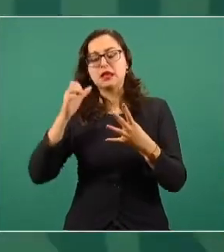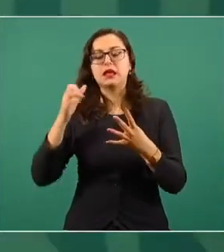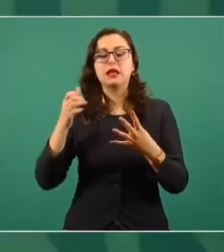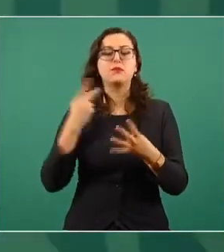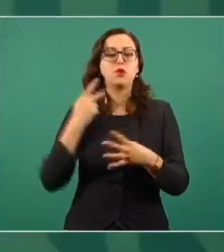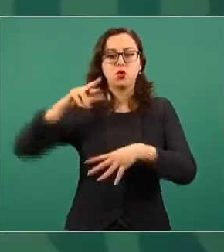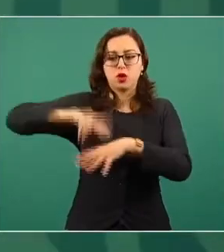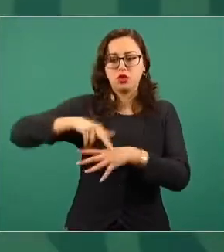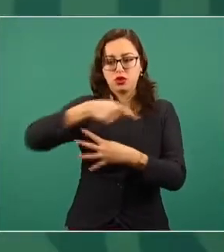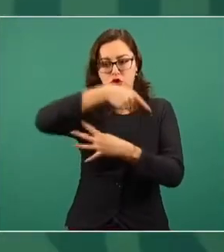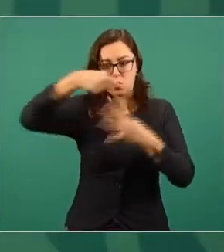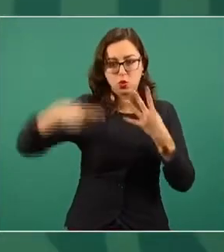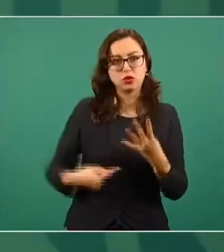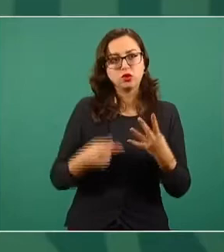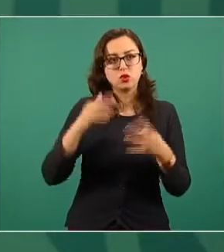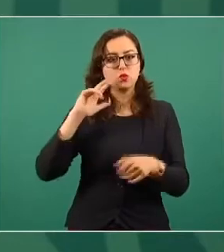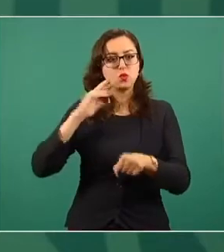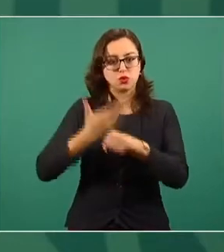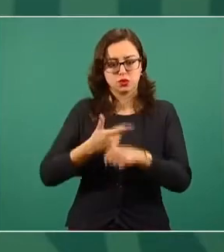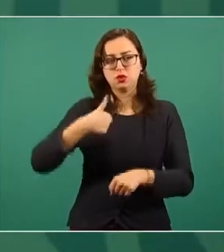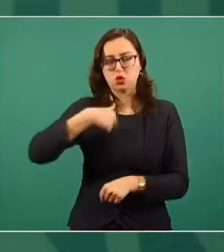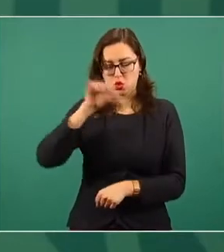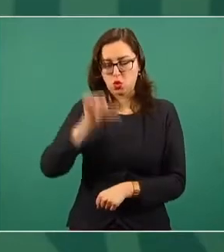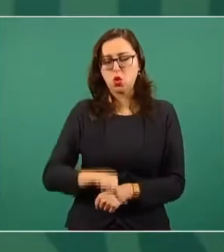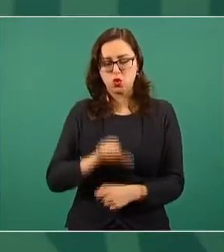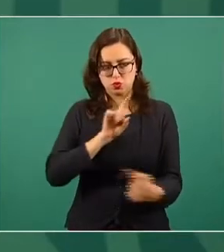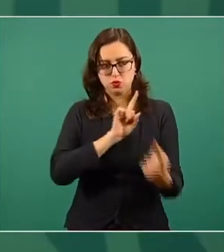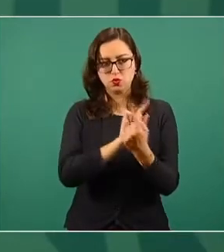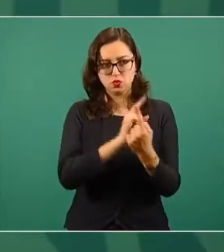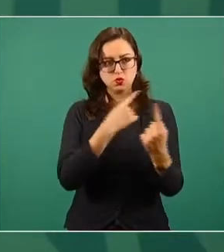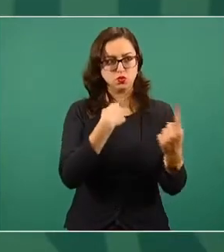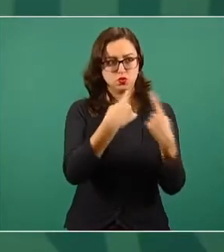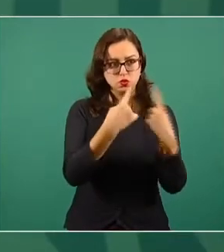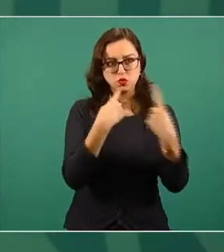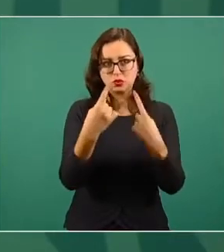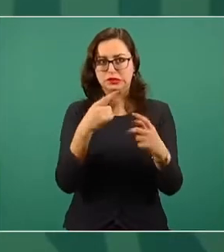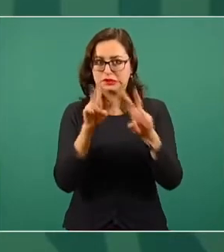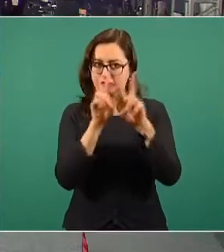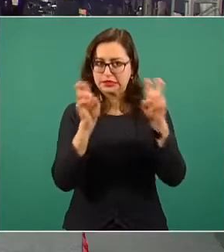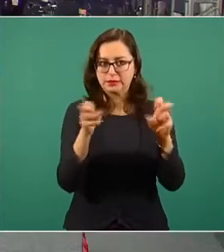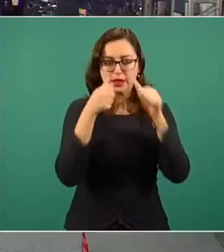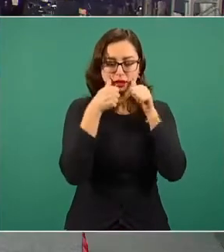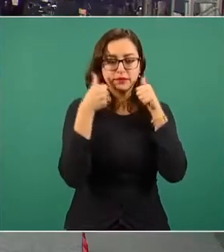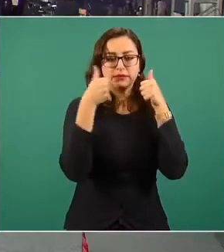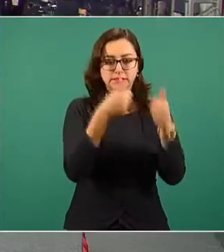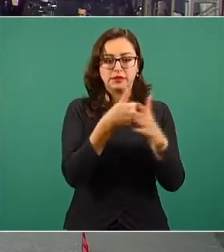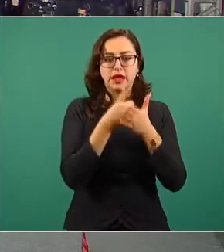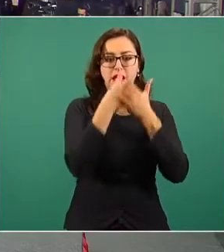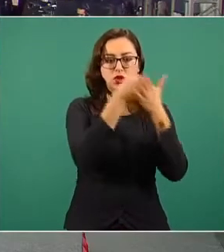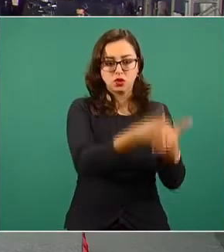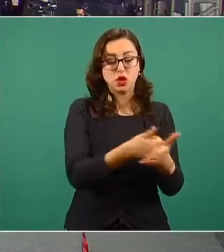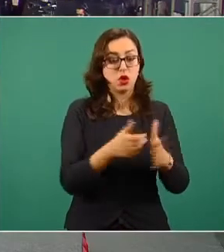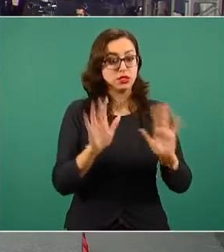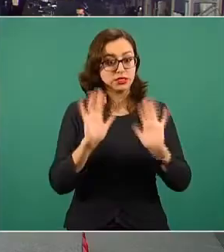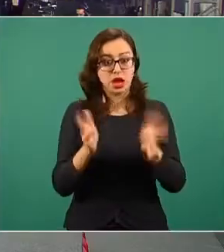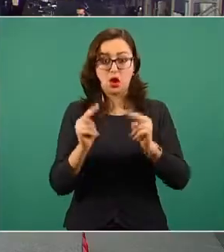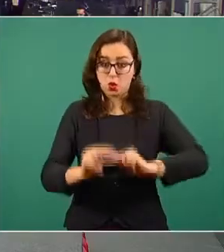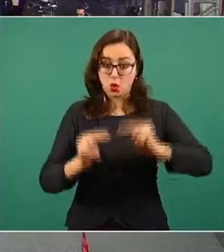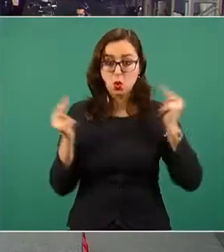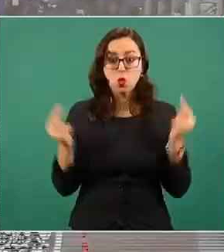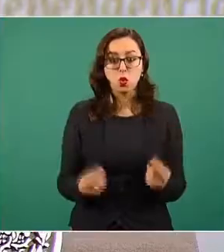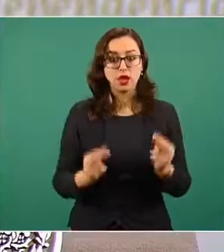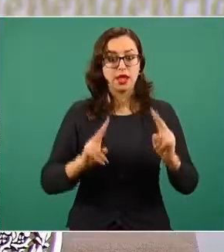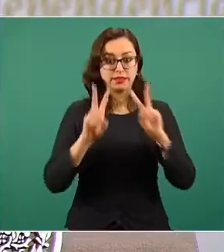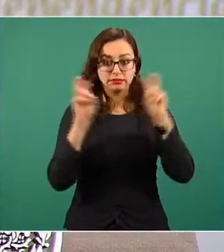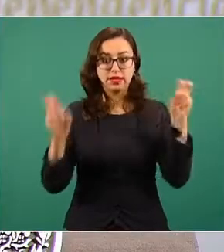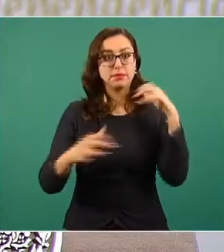cuatro funcionarios, para que atiendan debidamente este tema y se tomen medidas urgentes para empezar